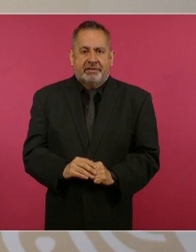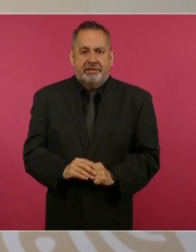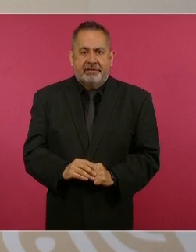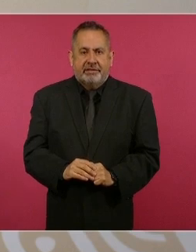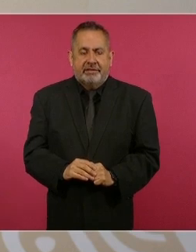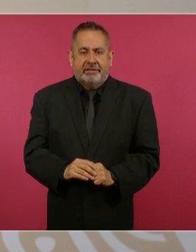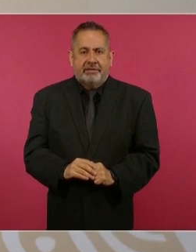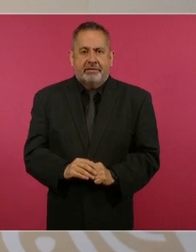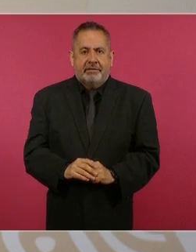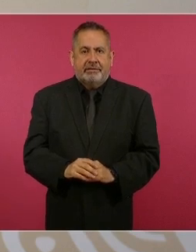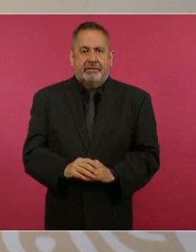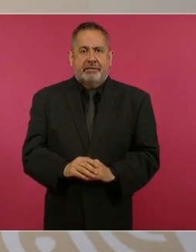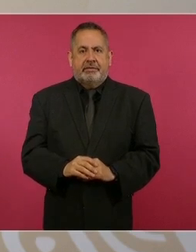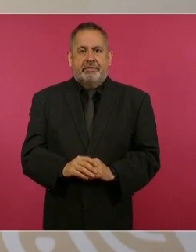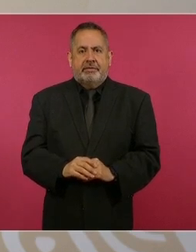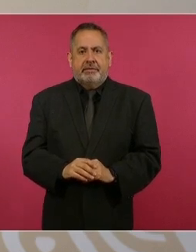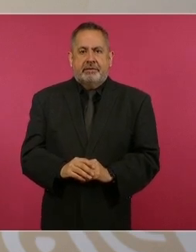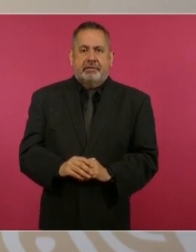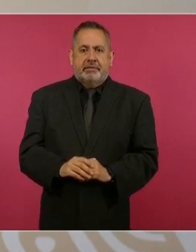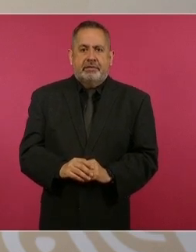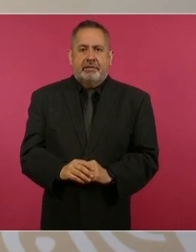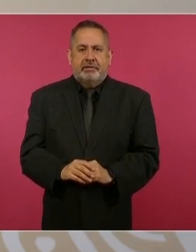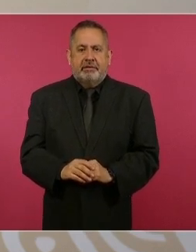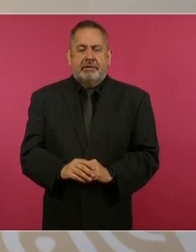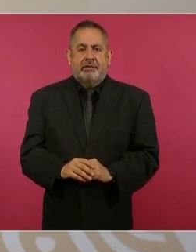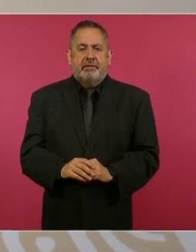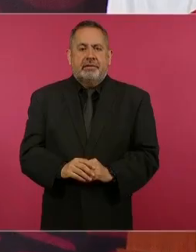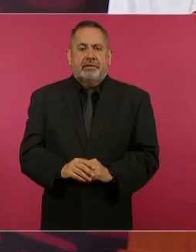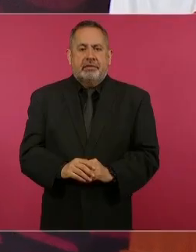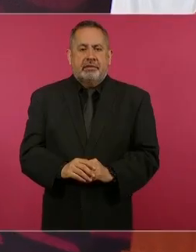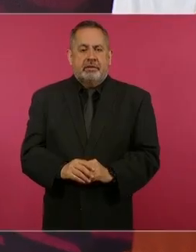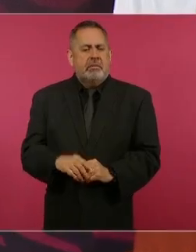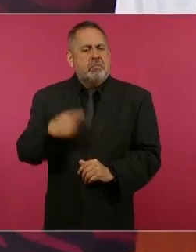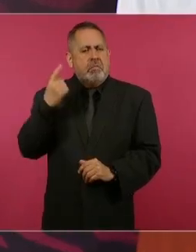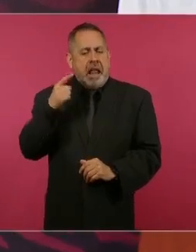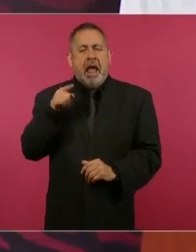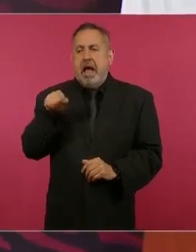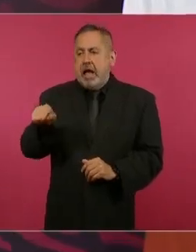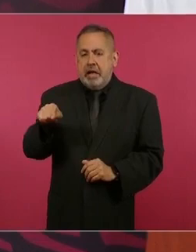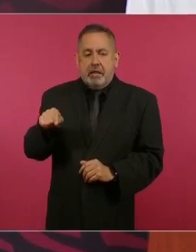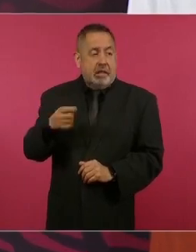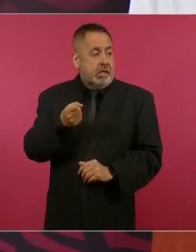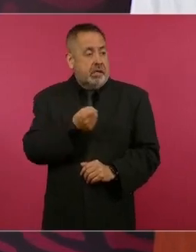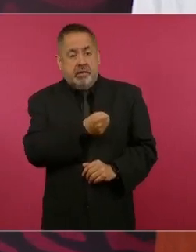para que la gente vaya